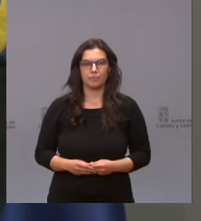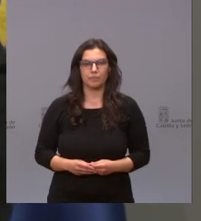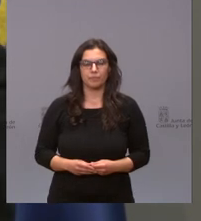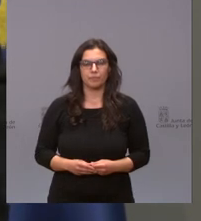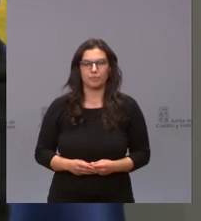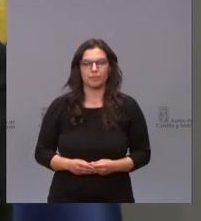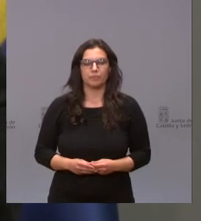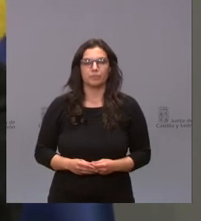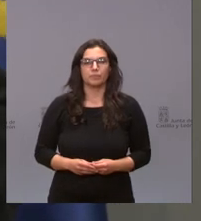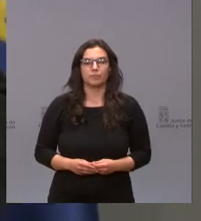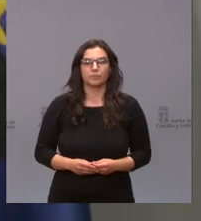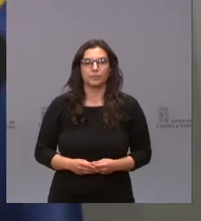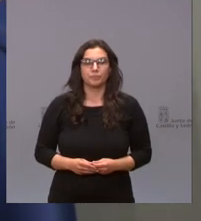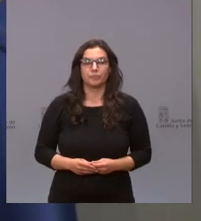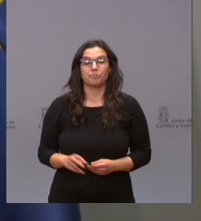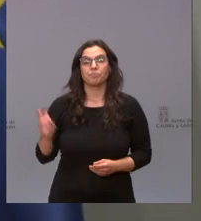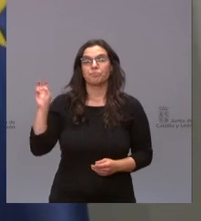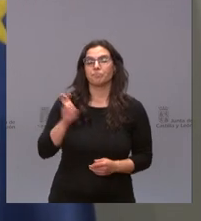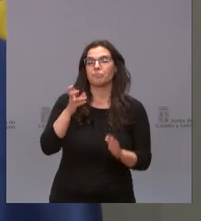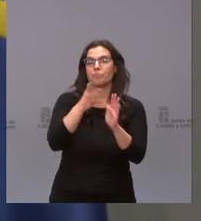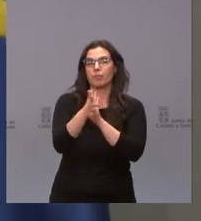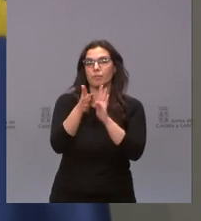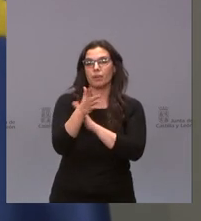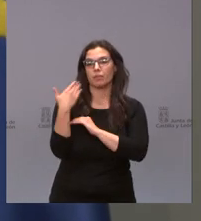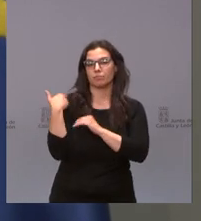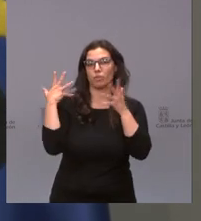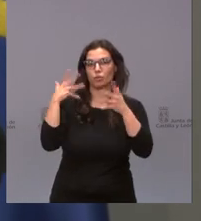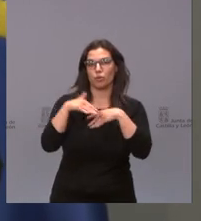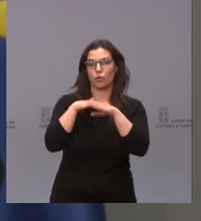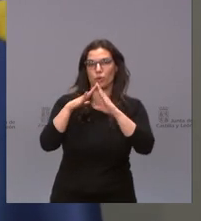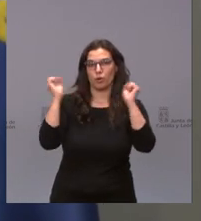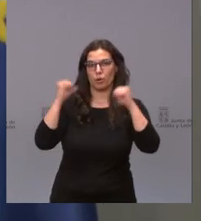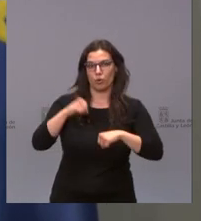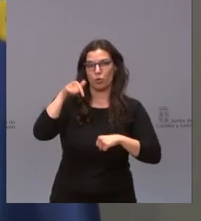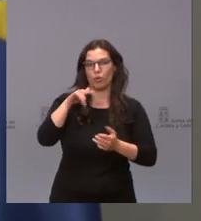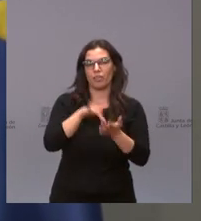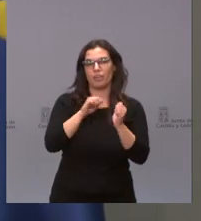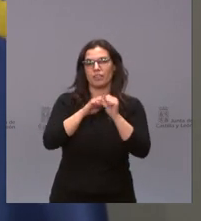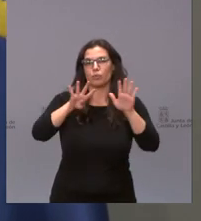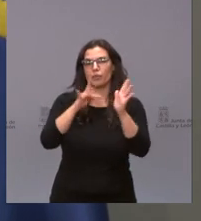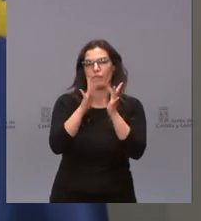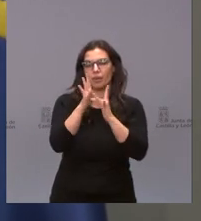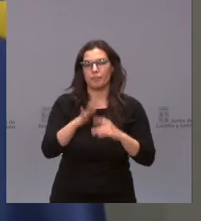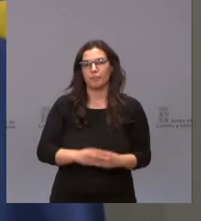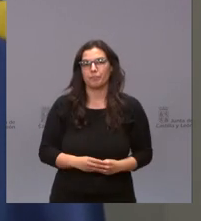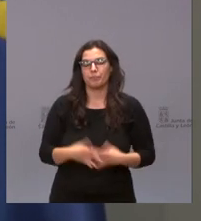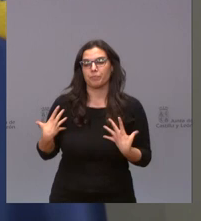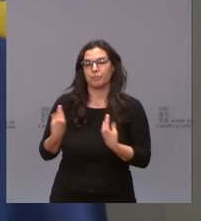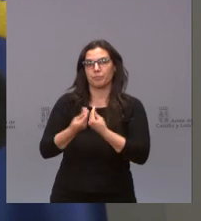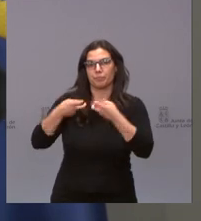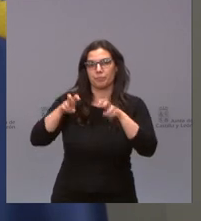Bueno, comparecemos para dar cuenta de los acuerdos del Consejo de Gobierno del día de hoy, 29 de abril. Se acompaña